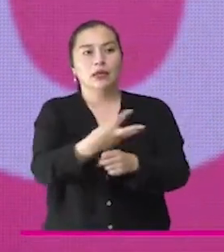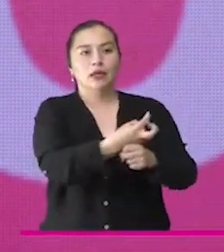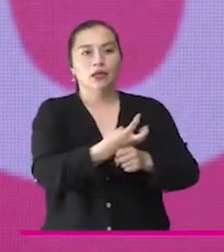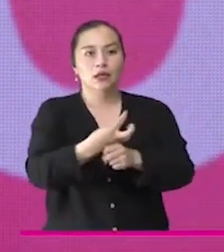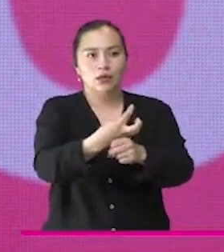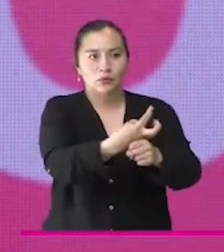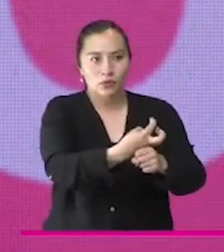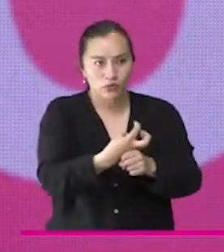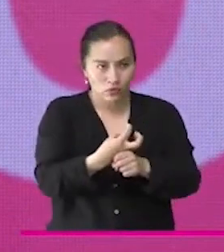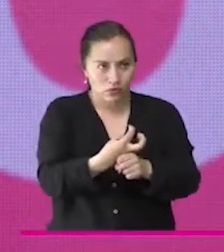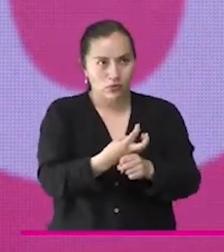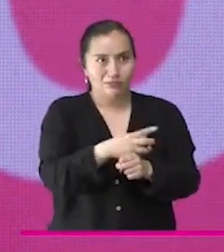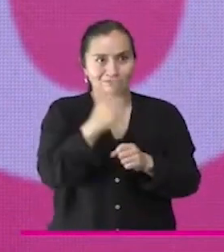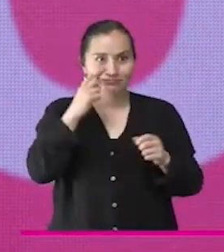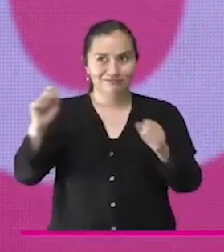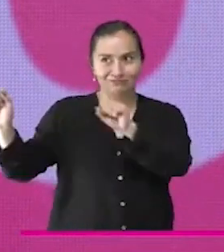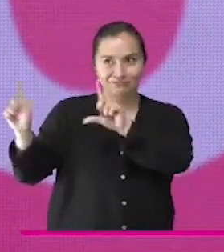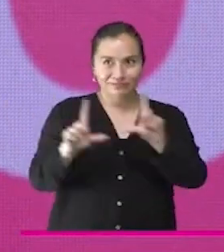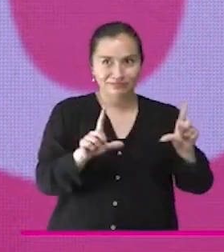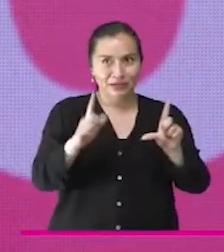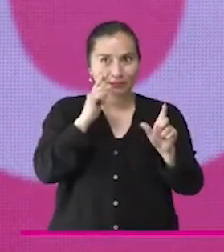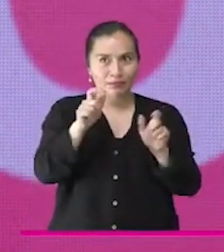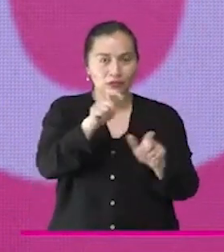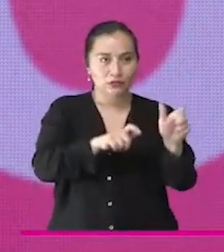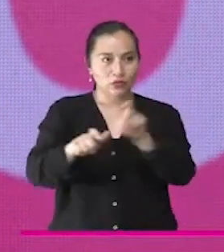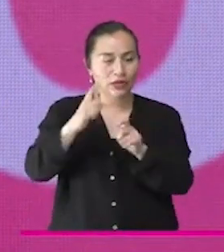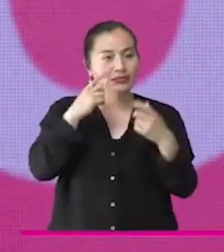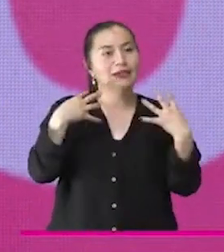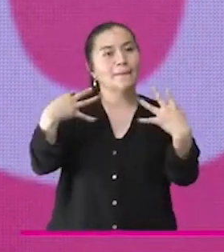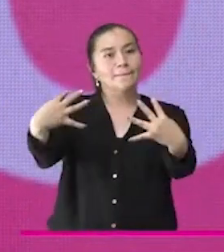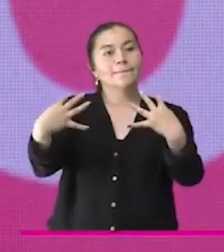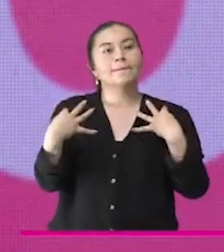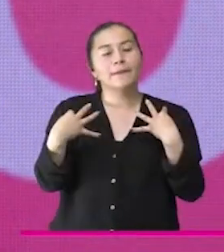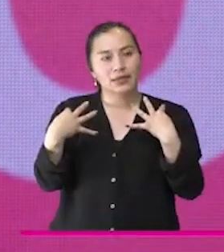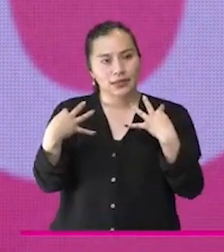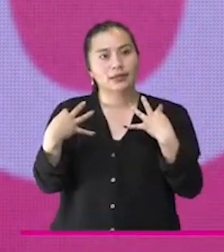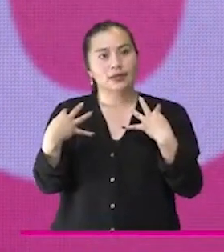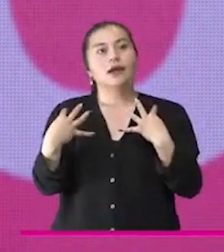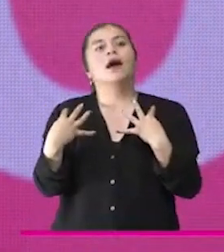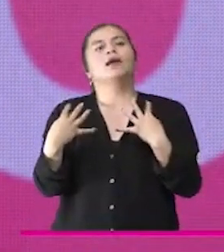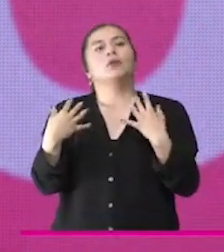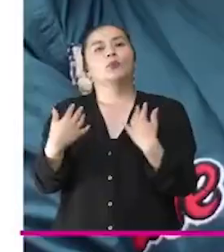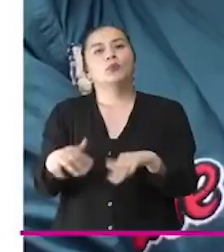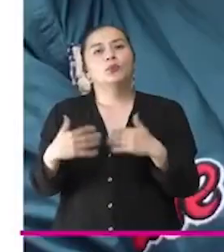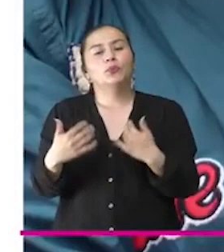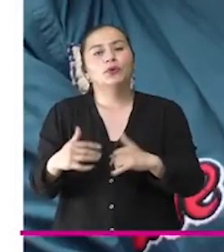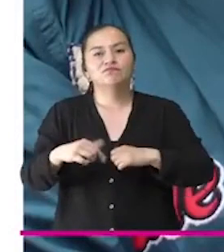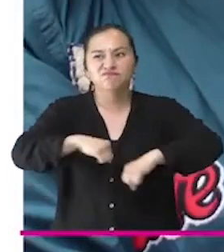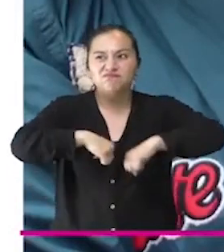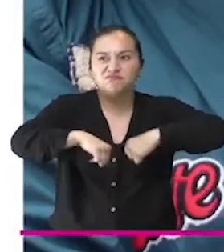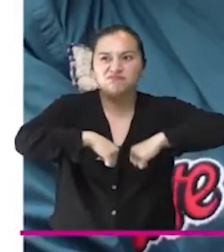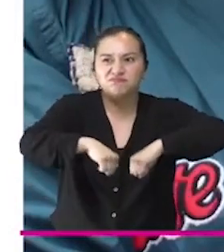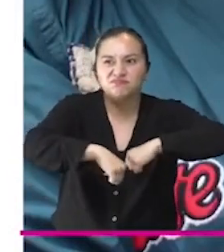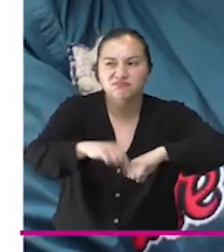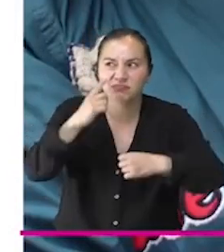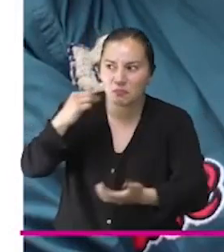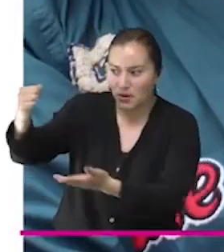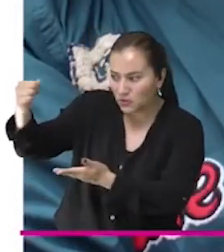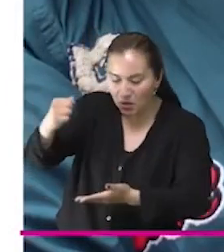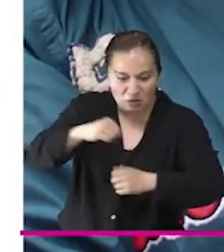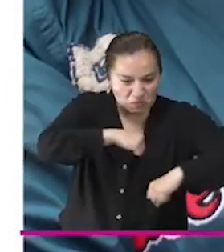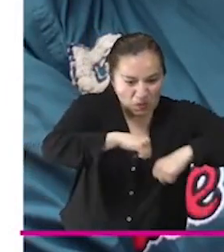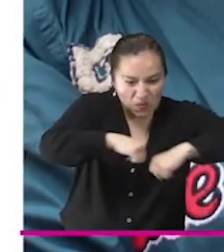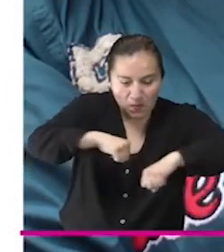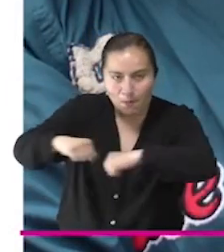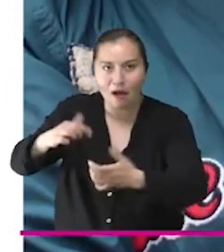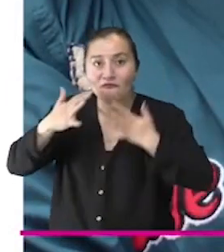en la diapositiva que está viendo todos los que nos están siguiendo, es un presupuesto respecto del cual hemos tenido una ejecución ejemplar. Es decir,